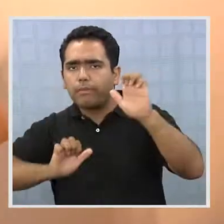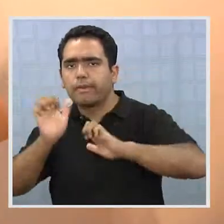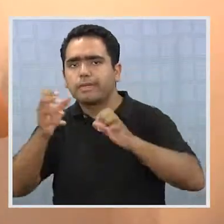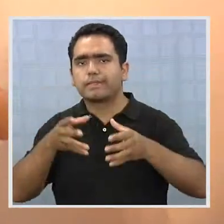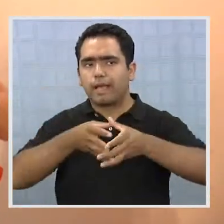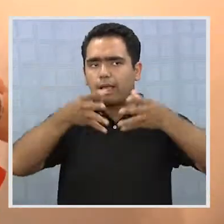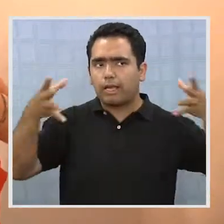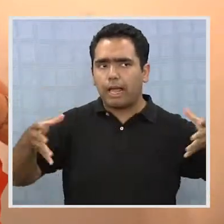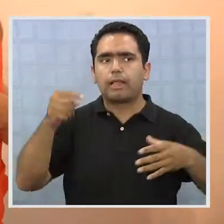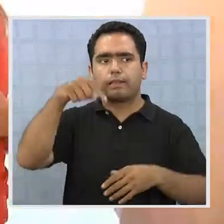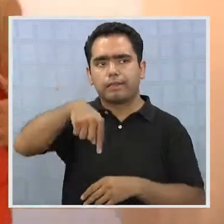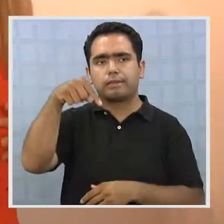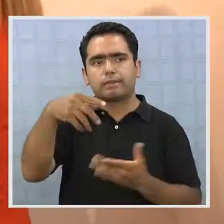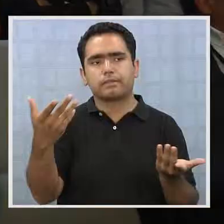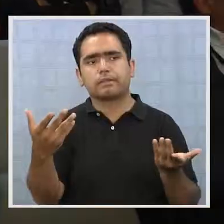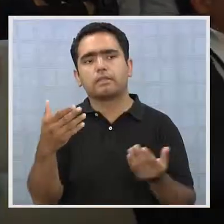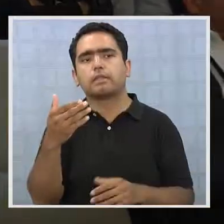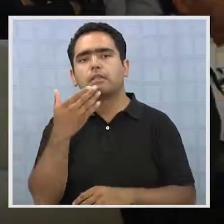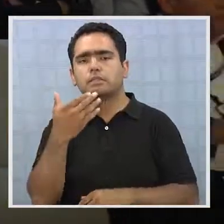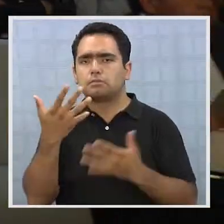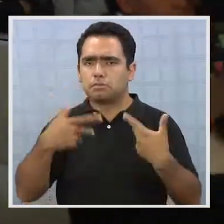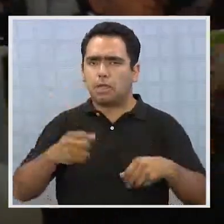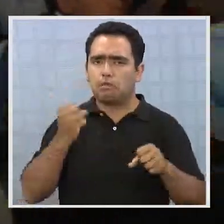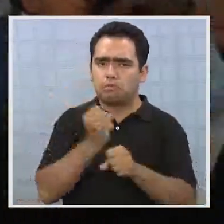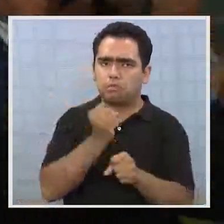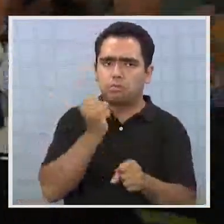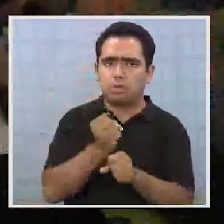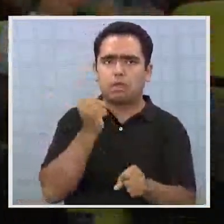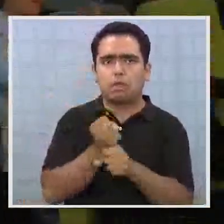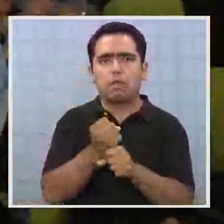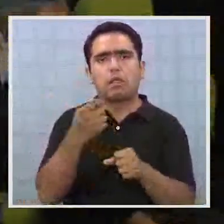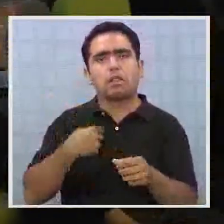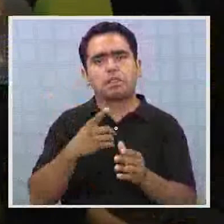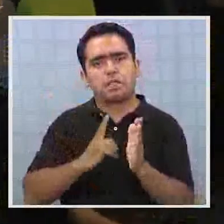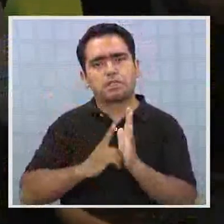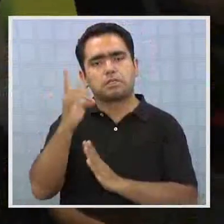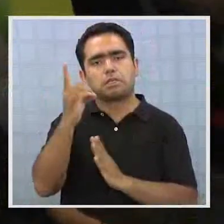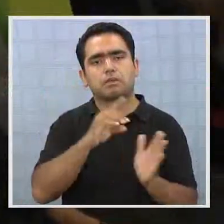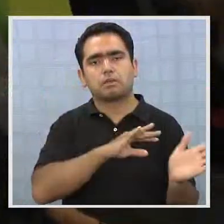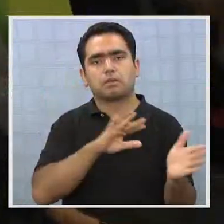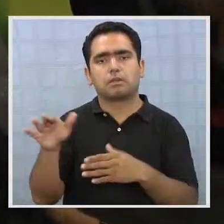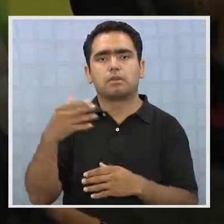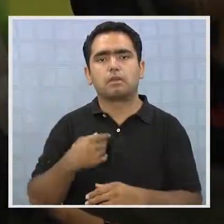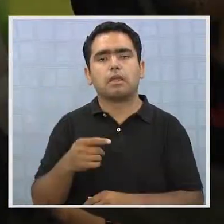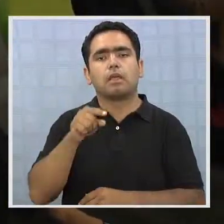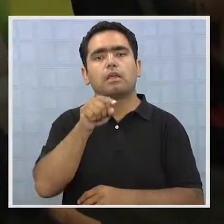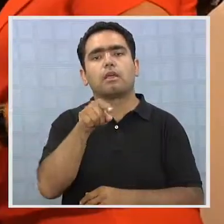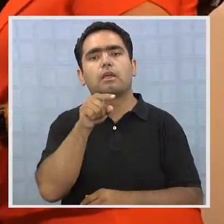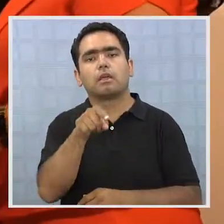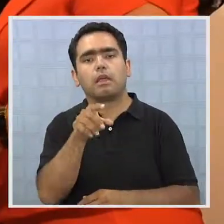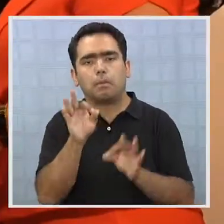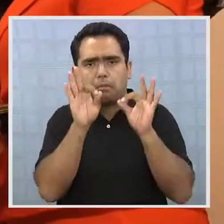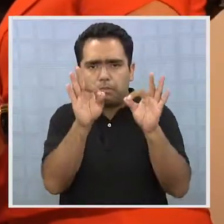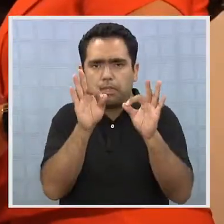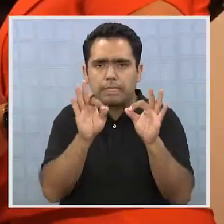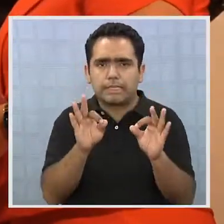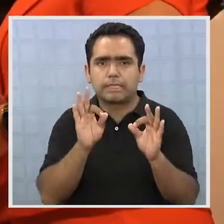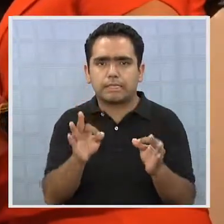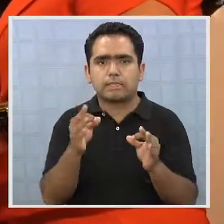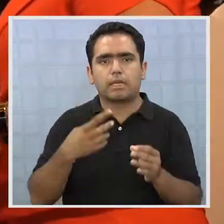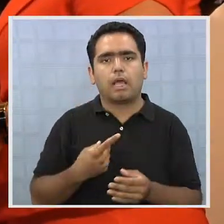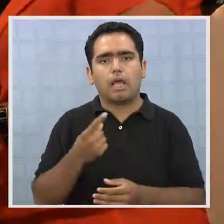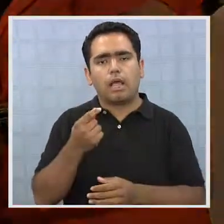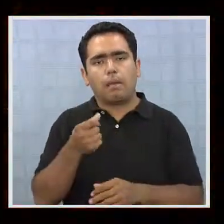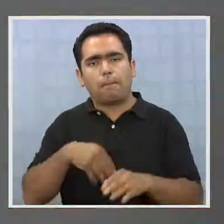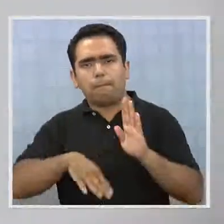la región de Tarapacá, han participado arduamente en el desarrollo integral de los trabajadores. En el recuento de actividades se mencionó especialmente